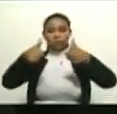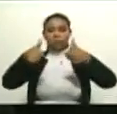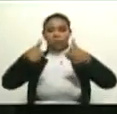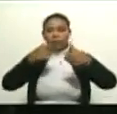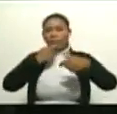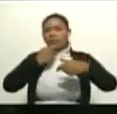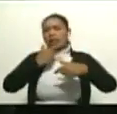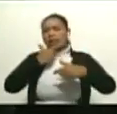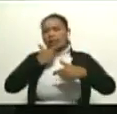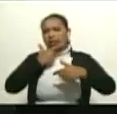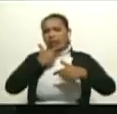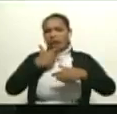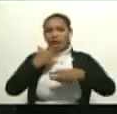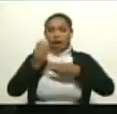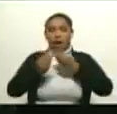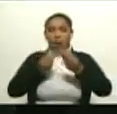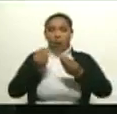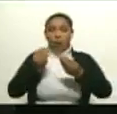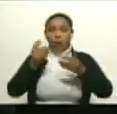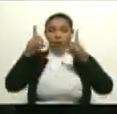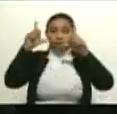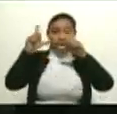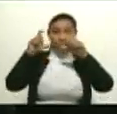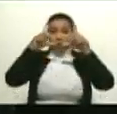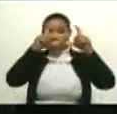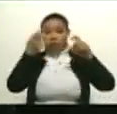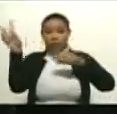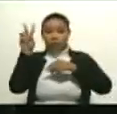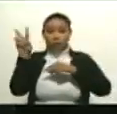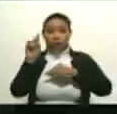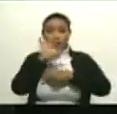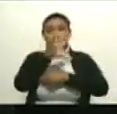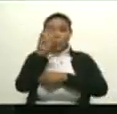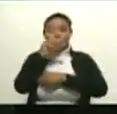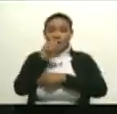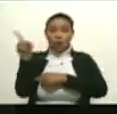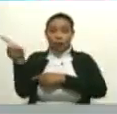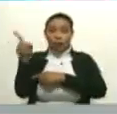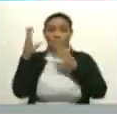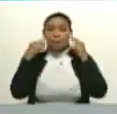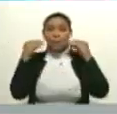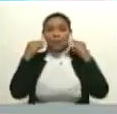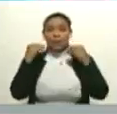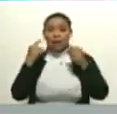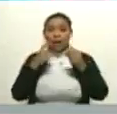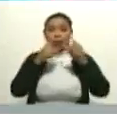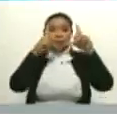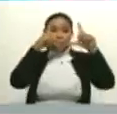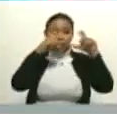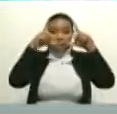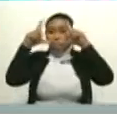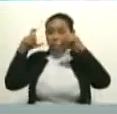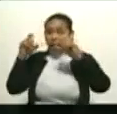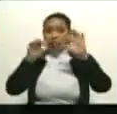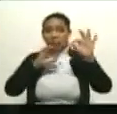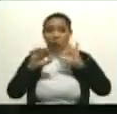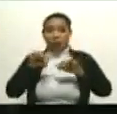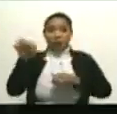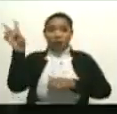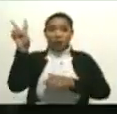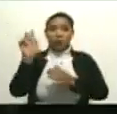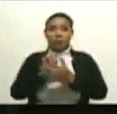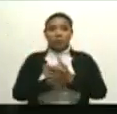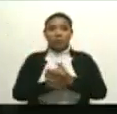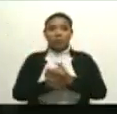hermosísimas, como la de Miguel Gracia, un gran fotógrafo venezolano que durante más de 50 años registró la danza y el teatro en Venezuela,